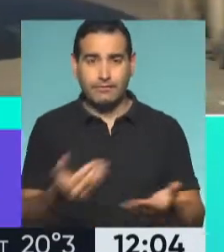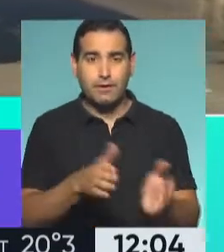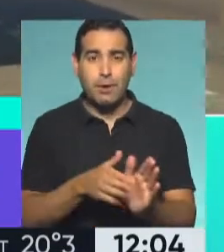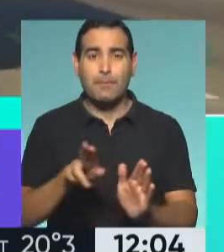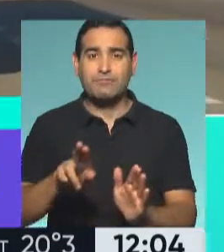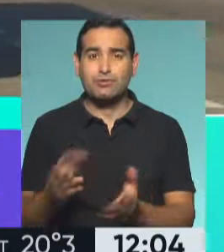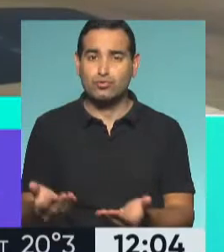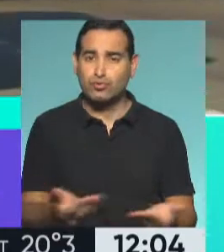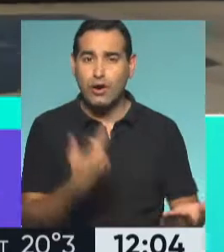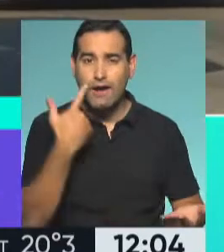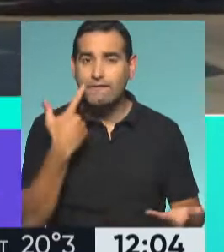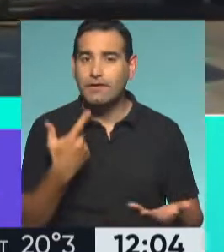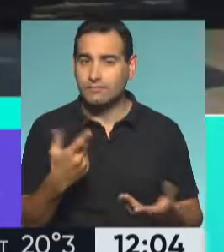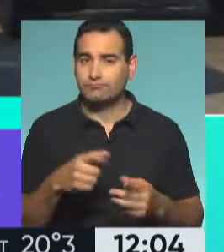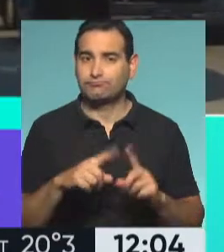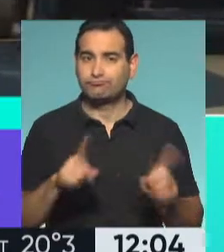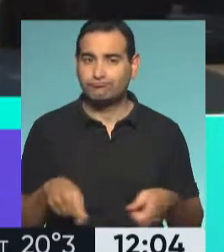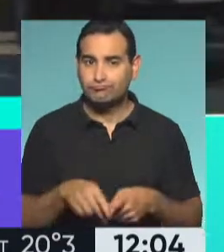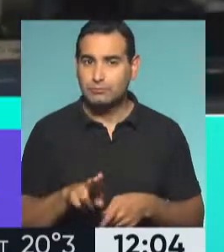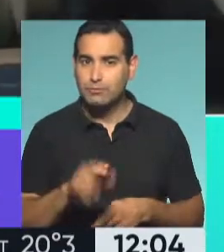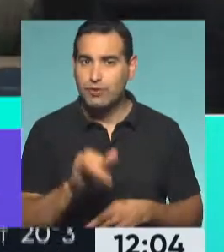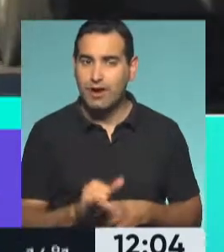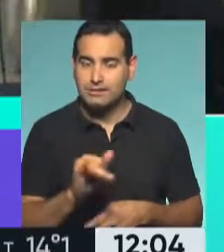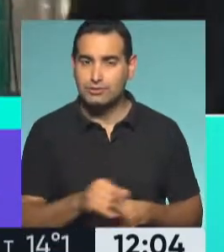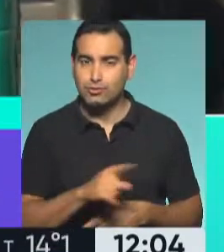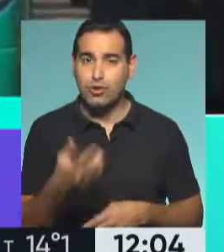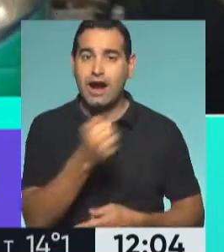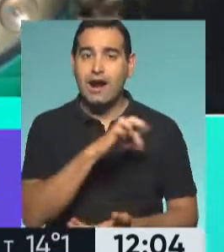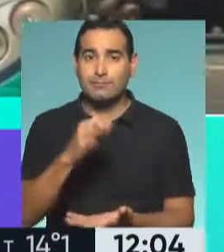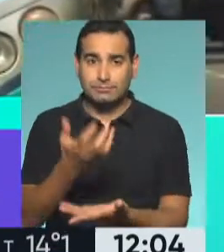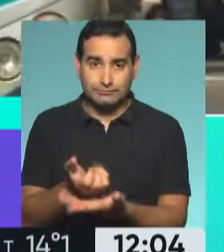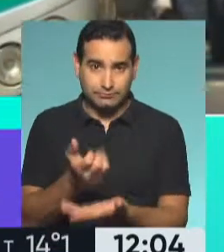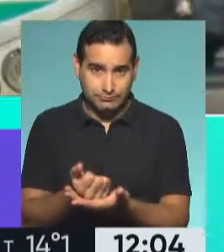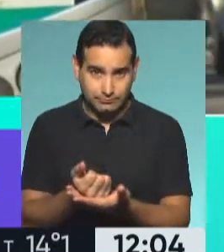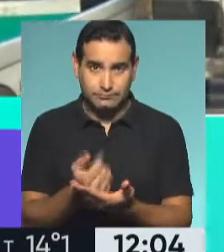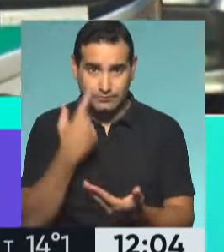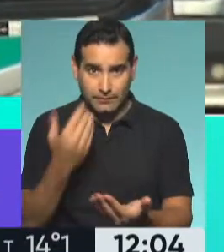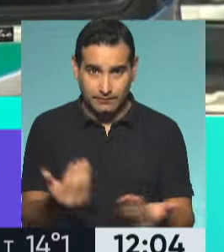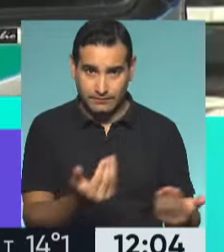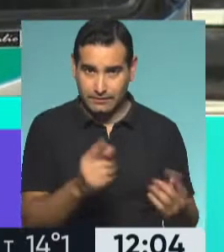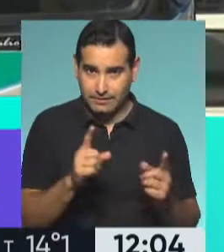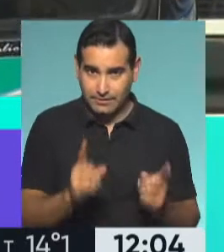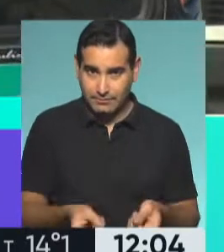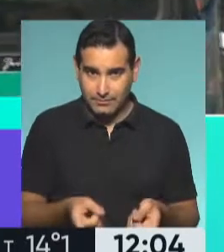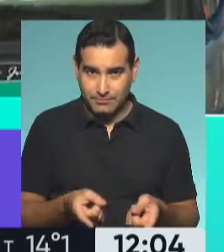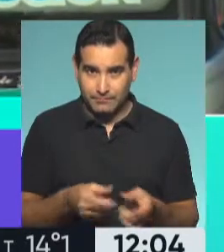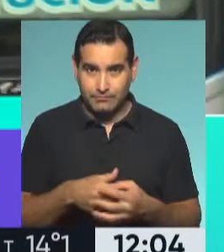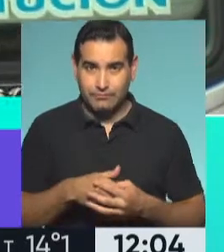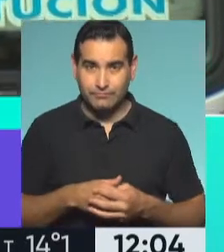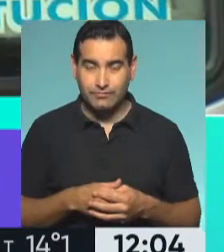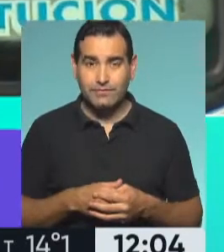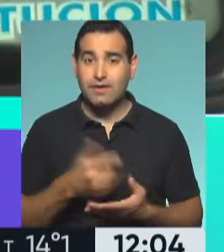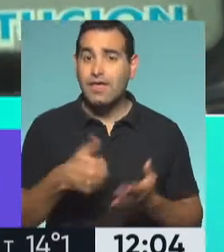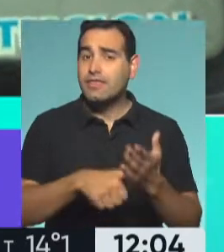permiso, la autorización para cruzar, las aplicaciones de salud en sus celulares, si el